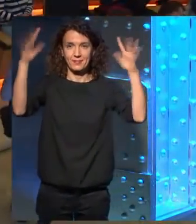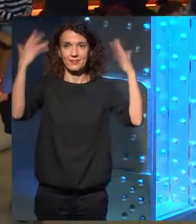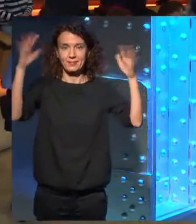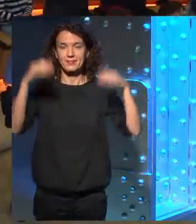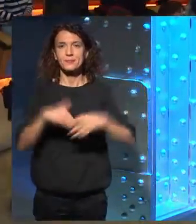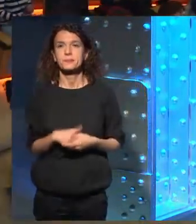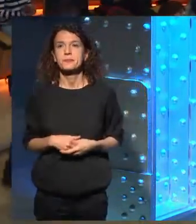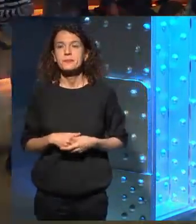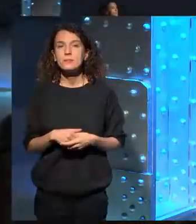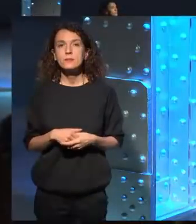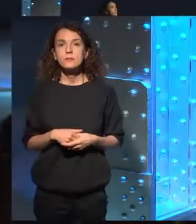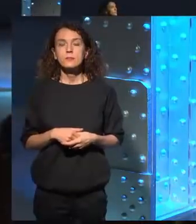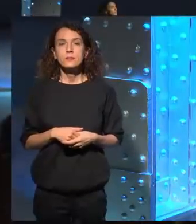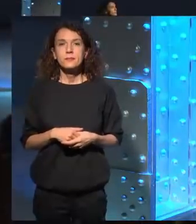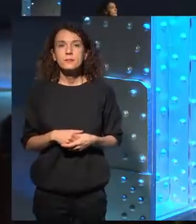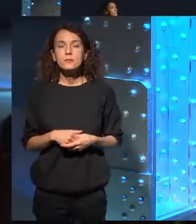Bien,